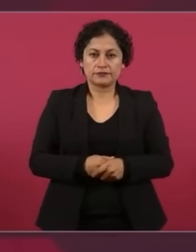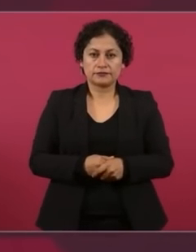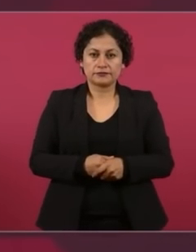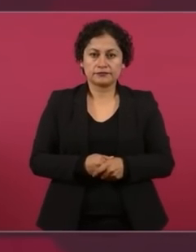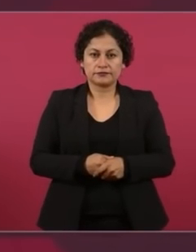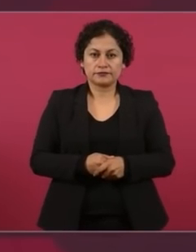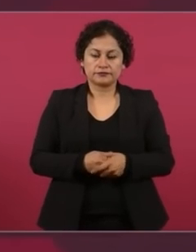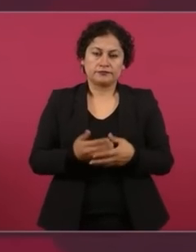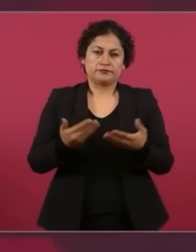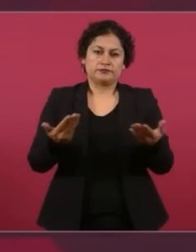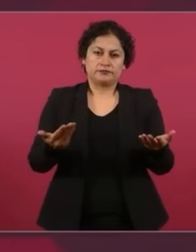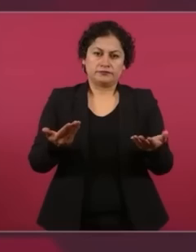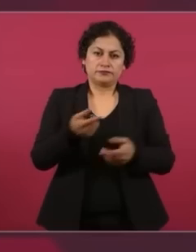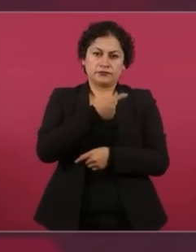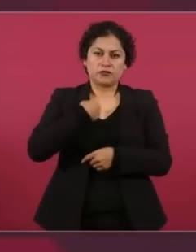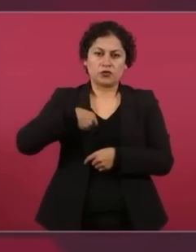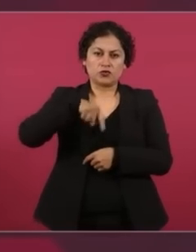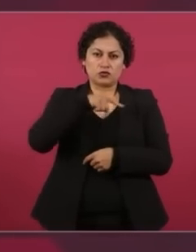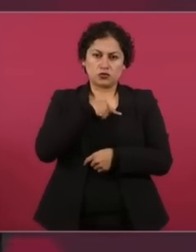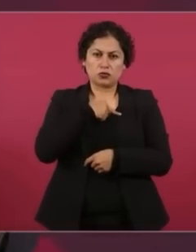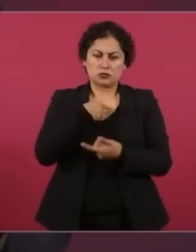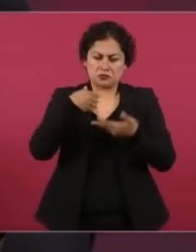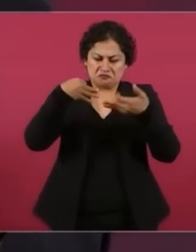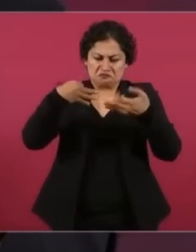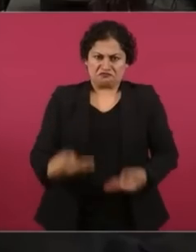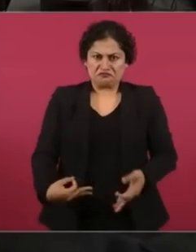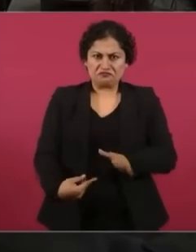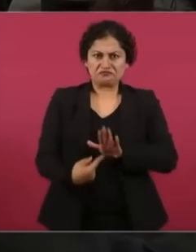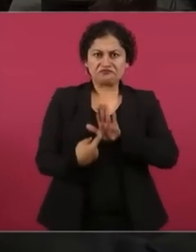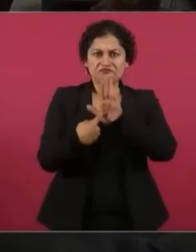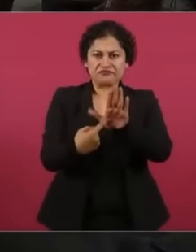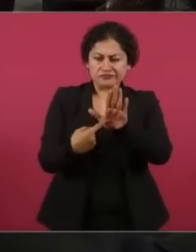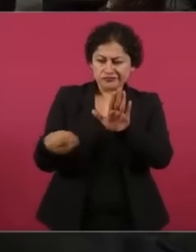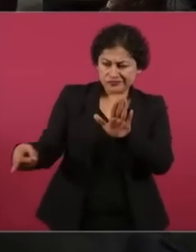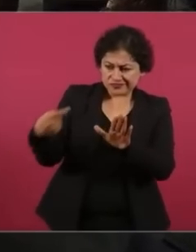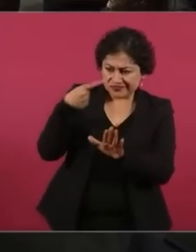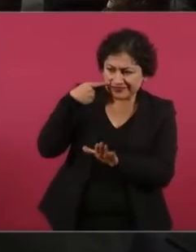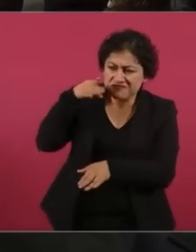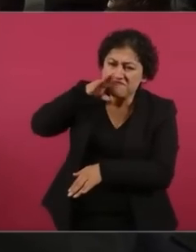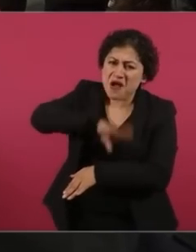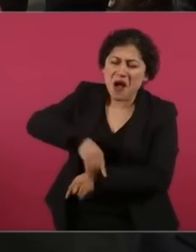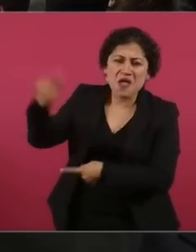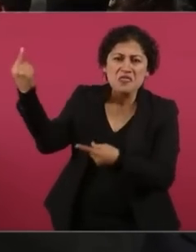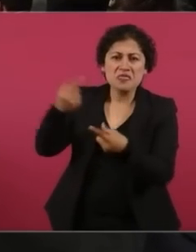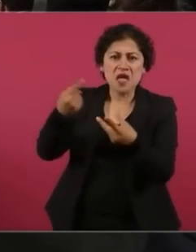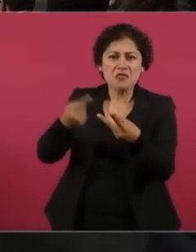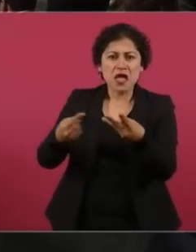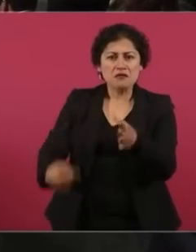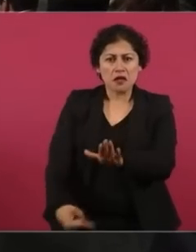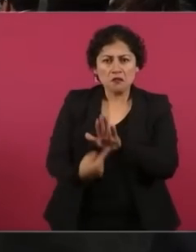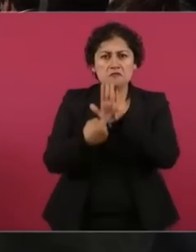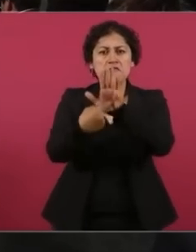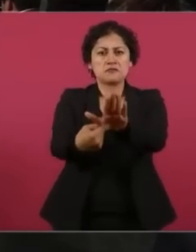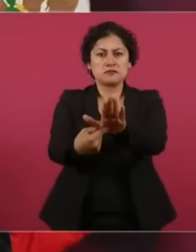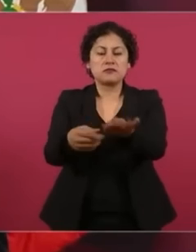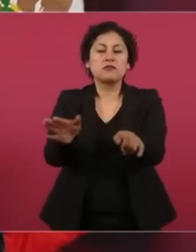Tenemos autoridad moral, porque además esto yo lo quité